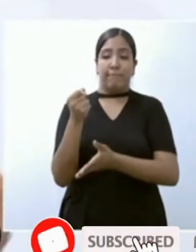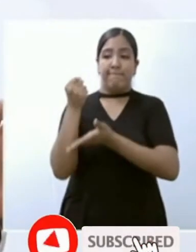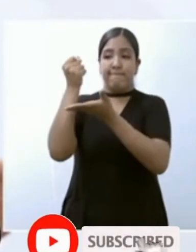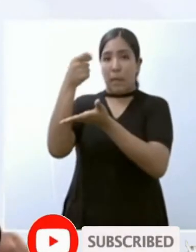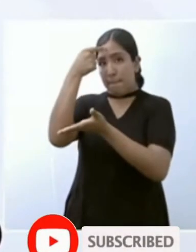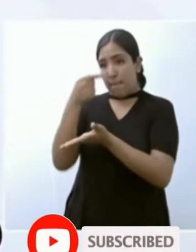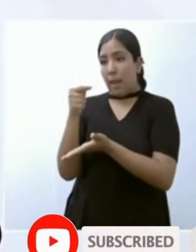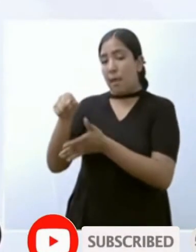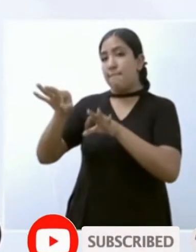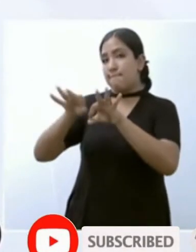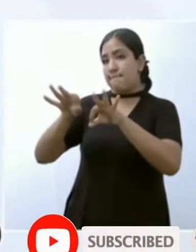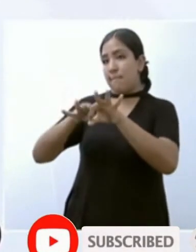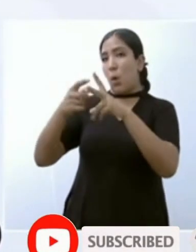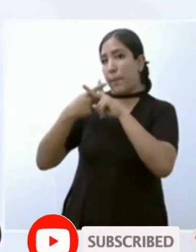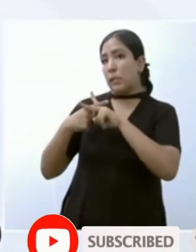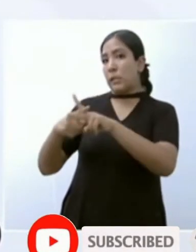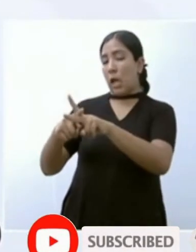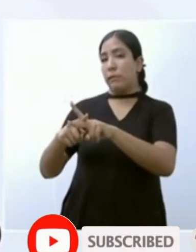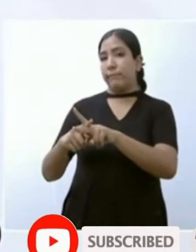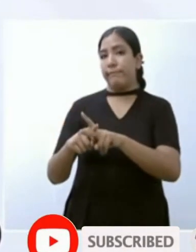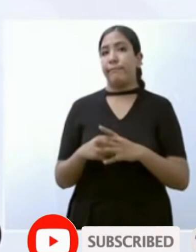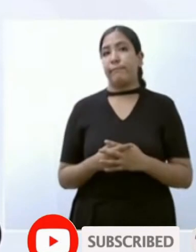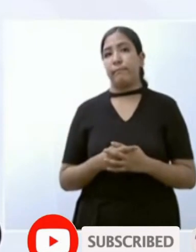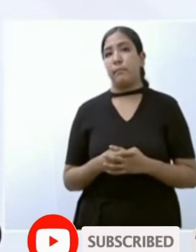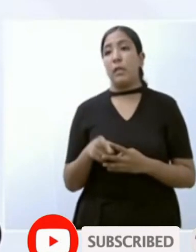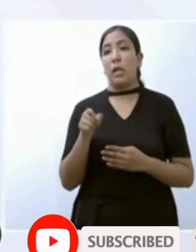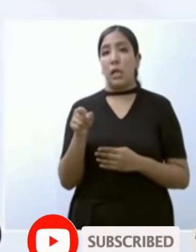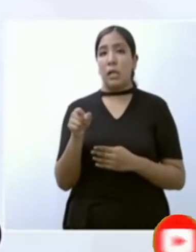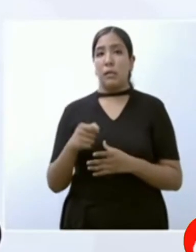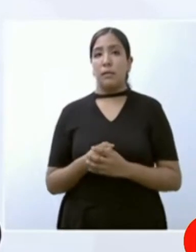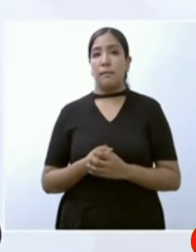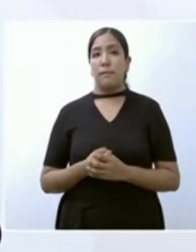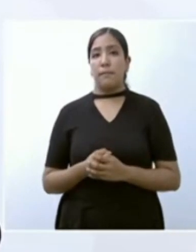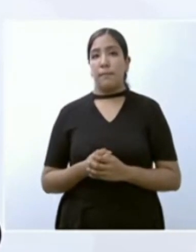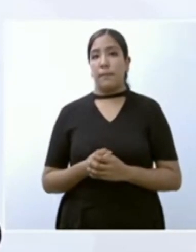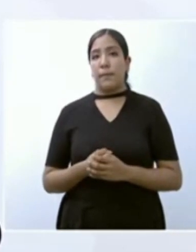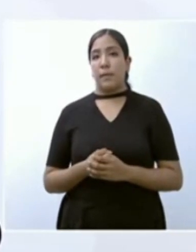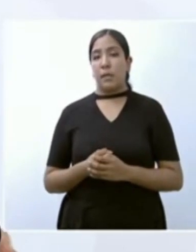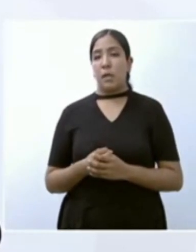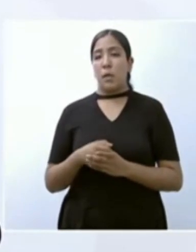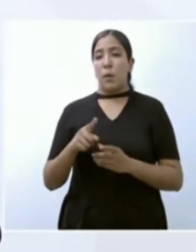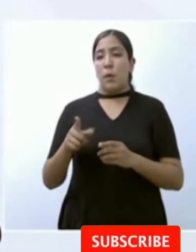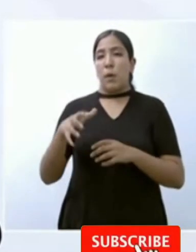tener gas y se va a ampliar la fábrica